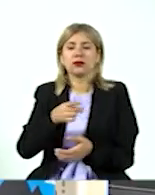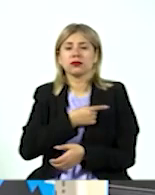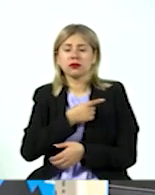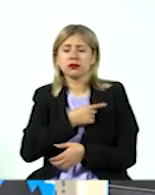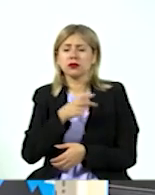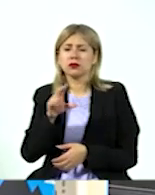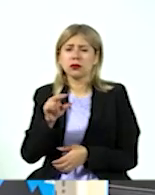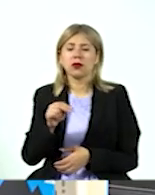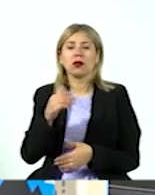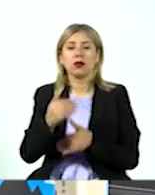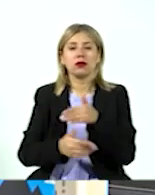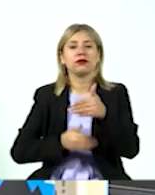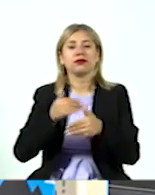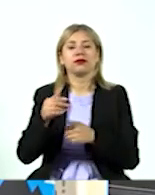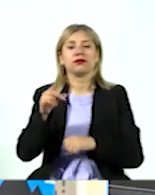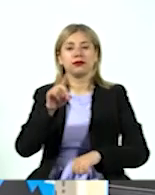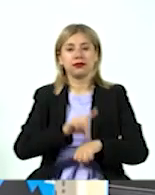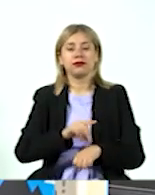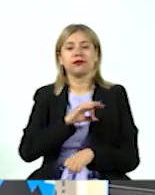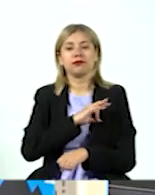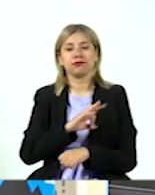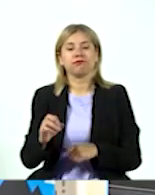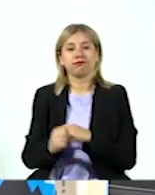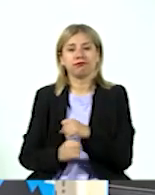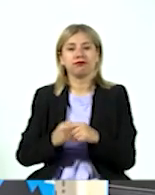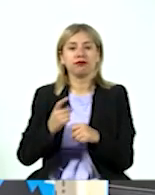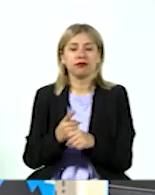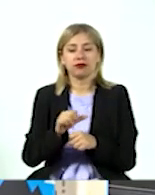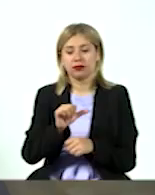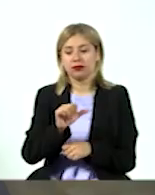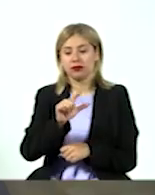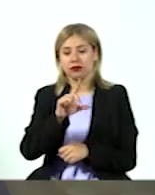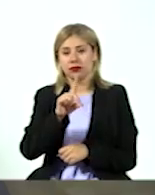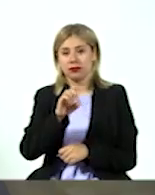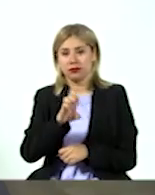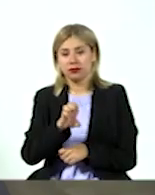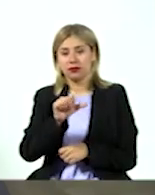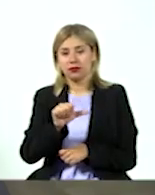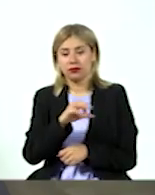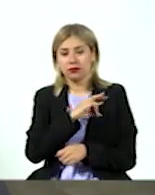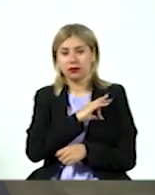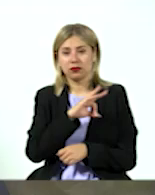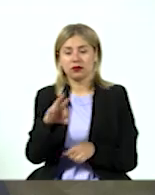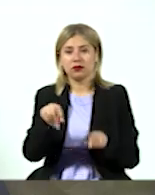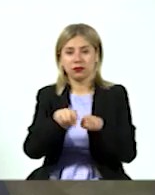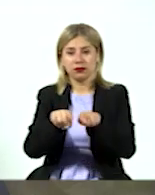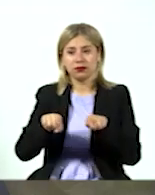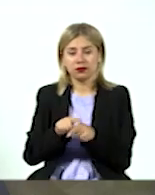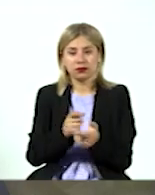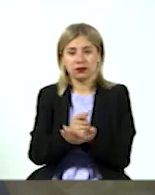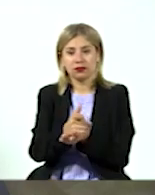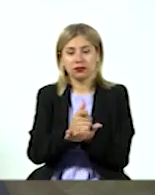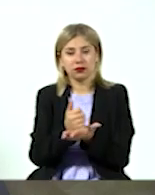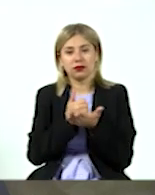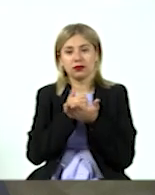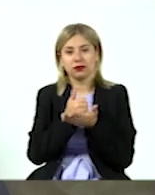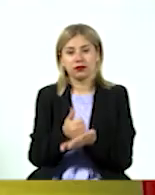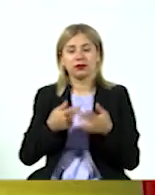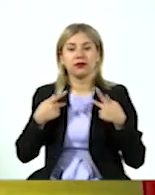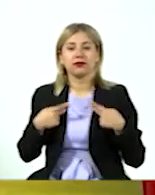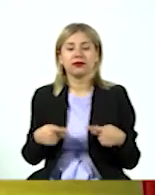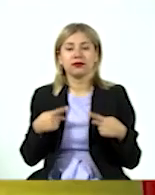evolucionando algún día, espero tener la posibilidad de que inclusive la financiera pueda tener la parte de dar financiamientos para ayudarle a la gente a